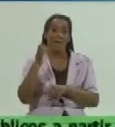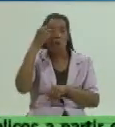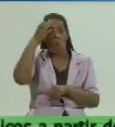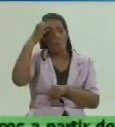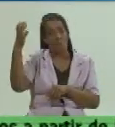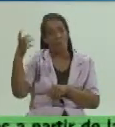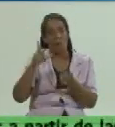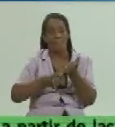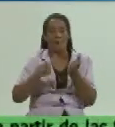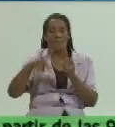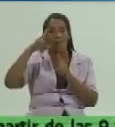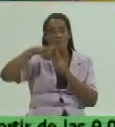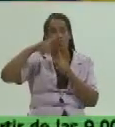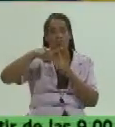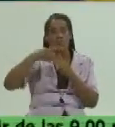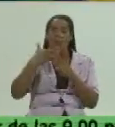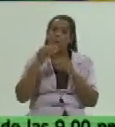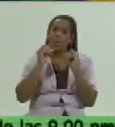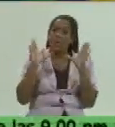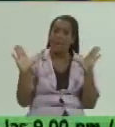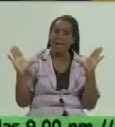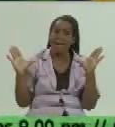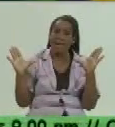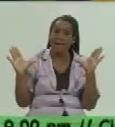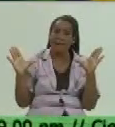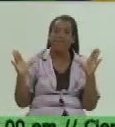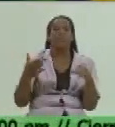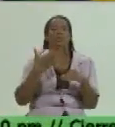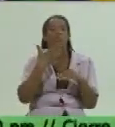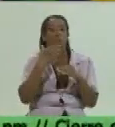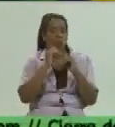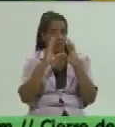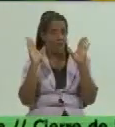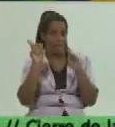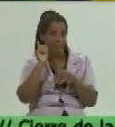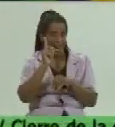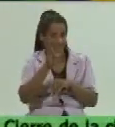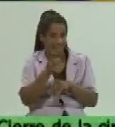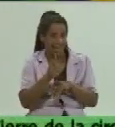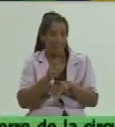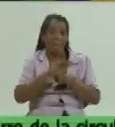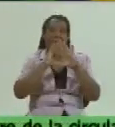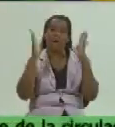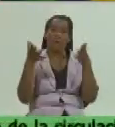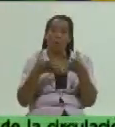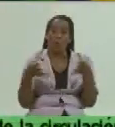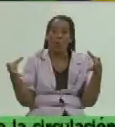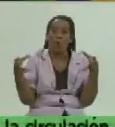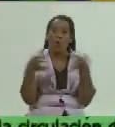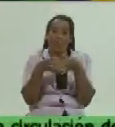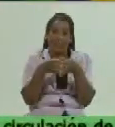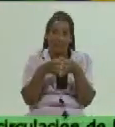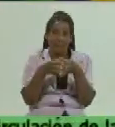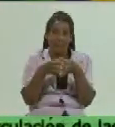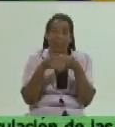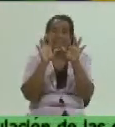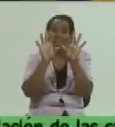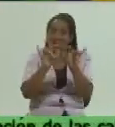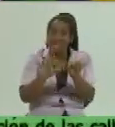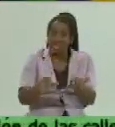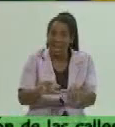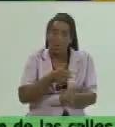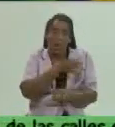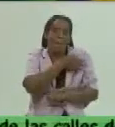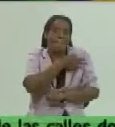provincia de las Tunas Jaime buenos días muy buenos días para ti Fausto para el resto del colectivo del programa secretario invitado